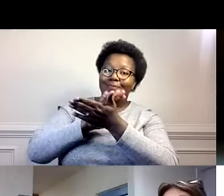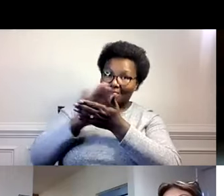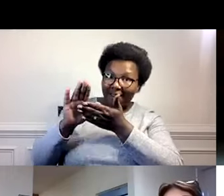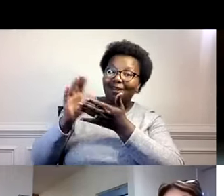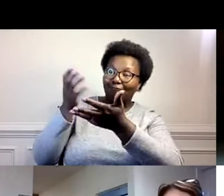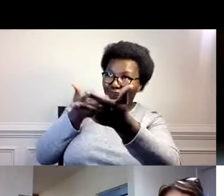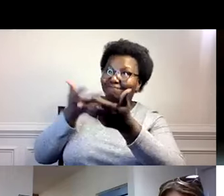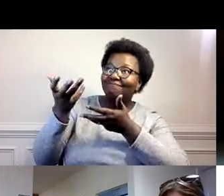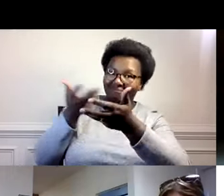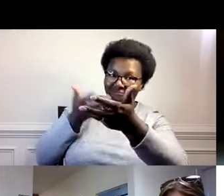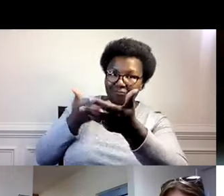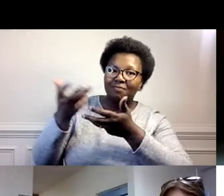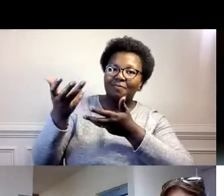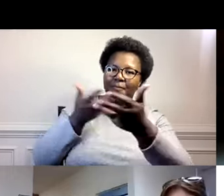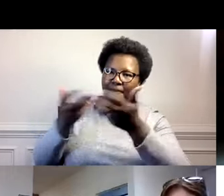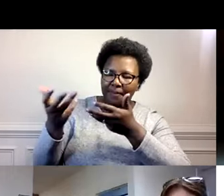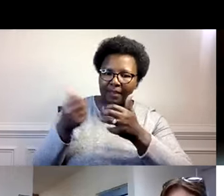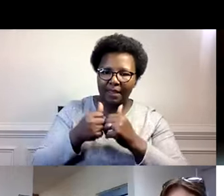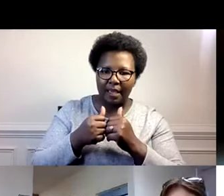interactuamos. gusta también.